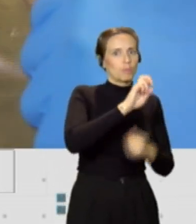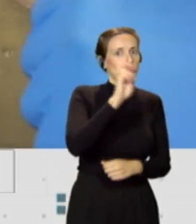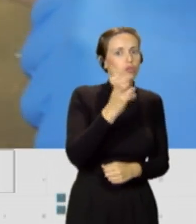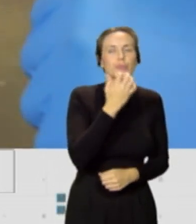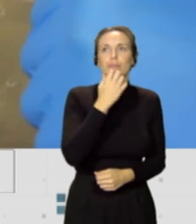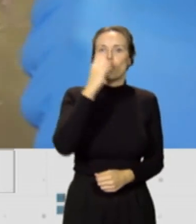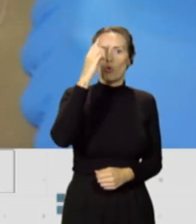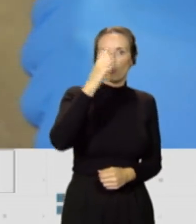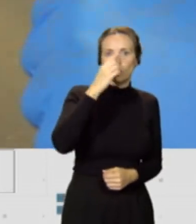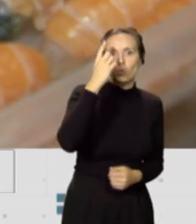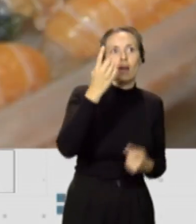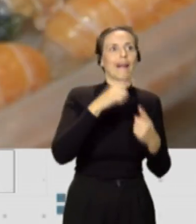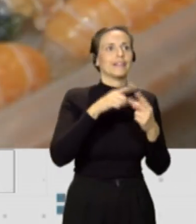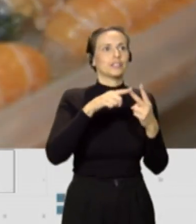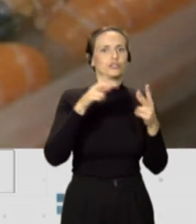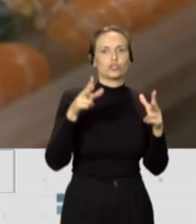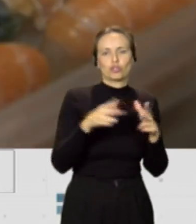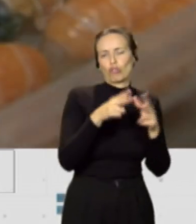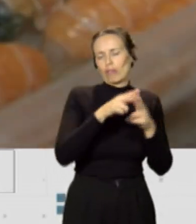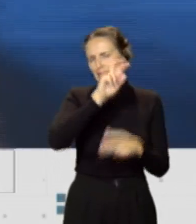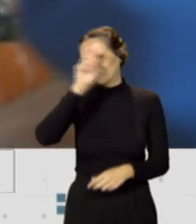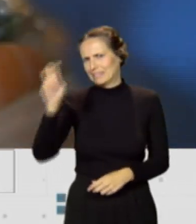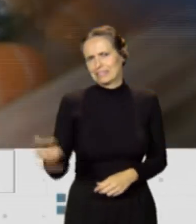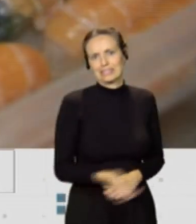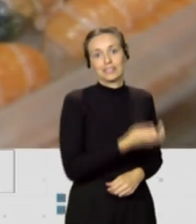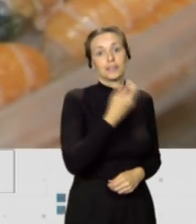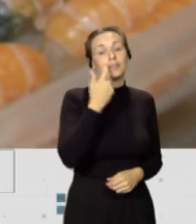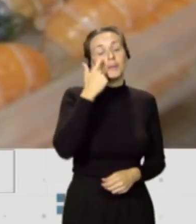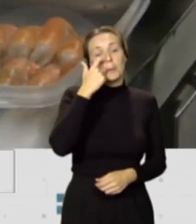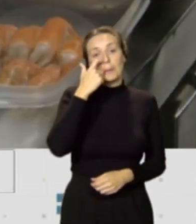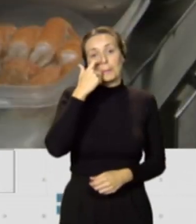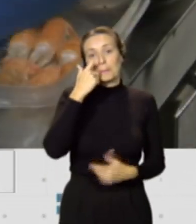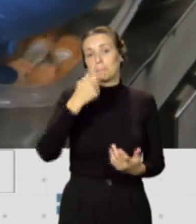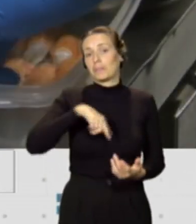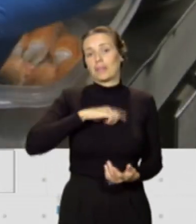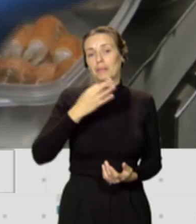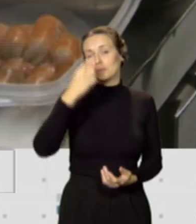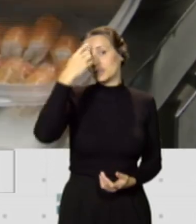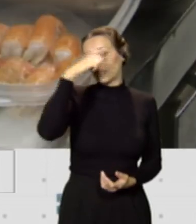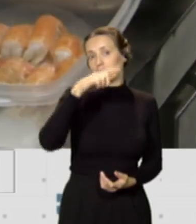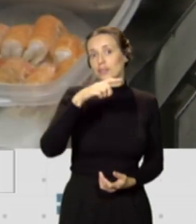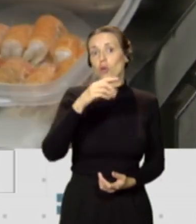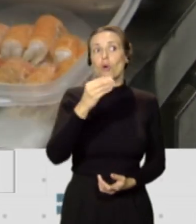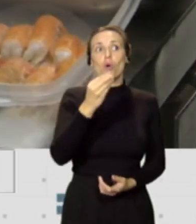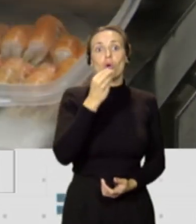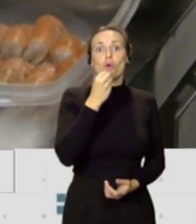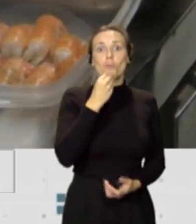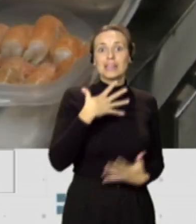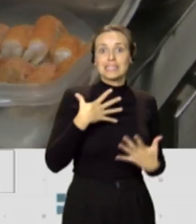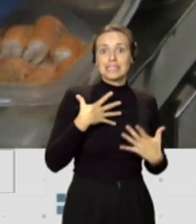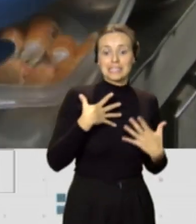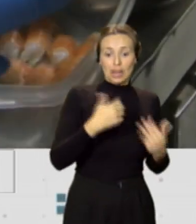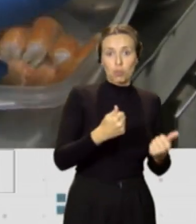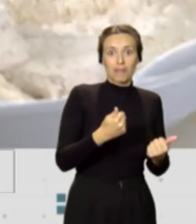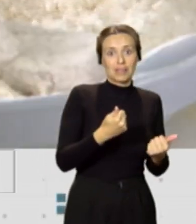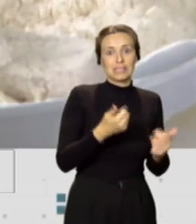culturales, sociales, etc. Pero es muy importante que tengamos presente que alimentarnos de manera saludable